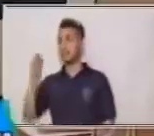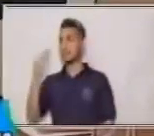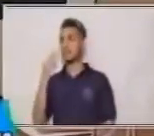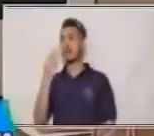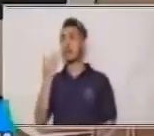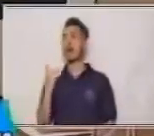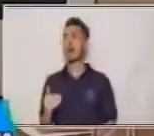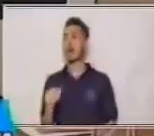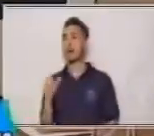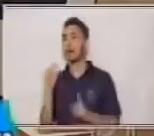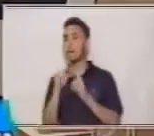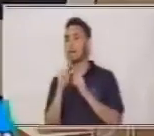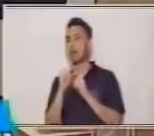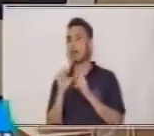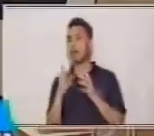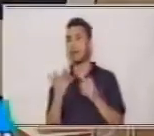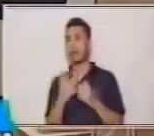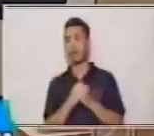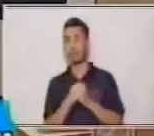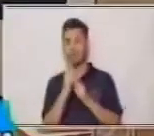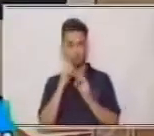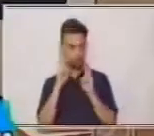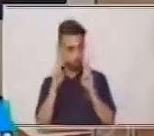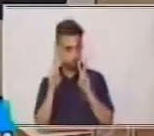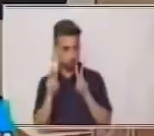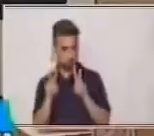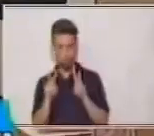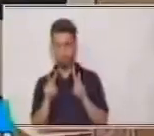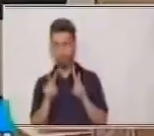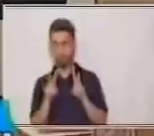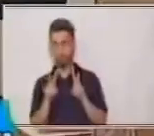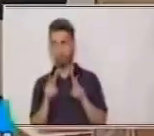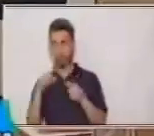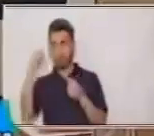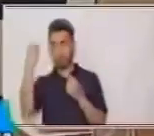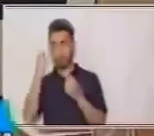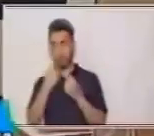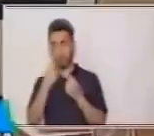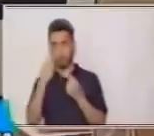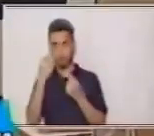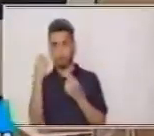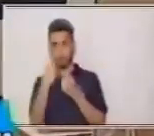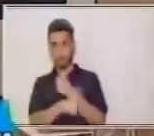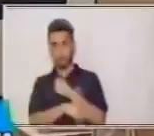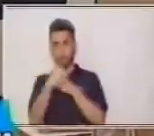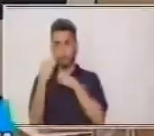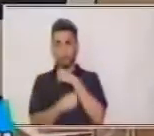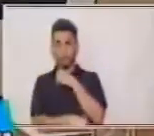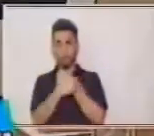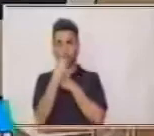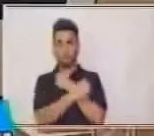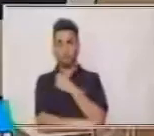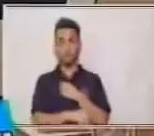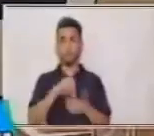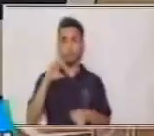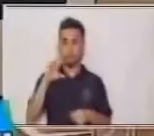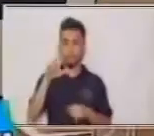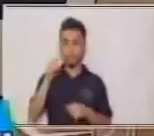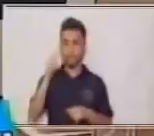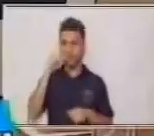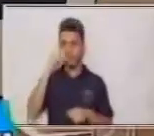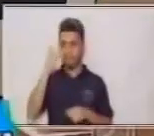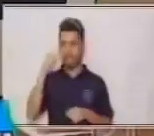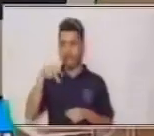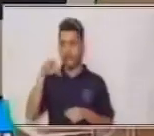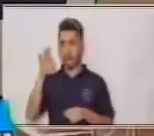¿Cuál era la tercera? A ver, plátano. Sí, era plátano. Estaba ahí plátano. Y lo escribí